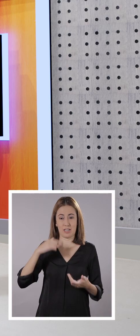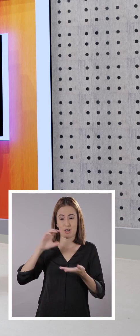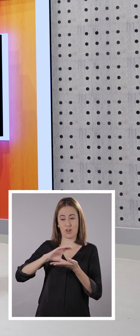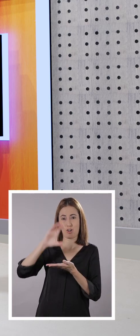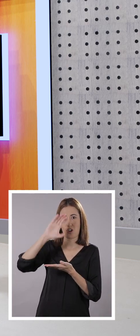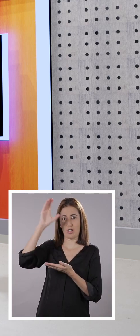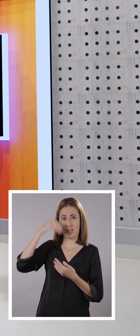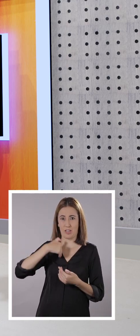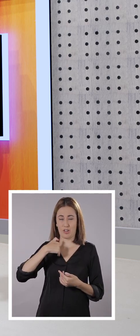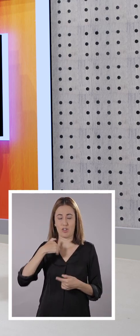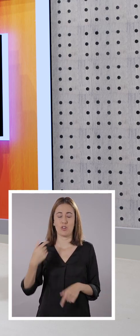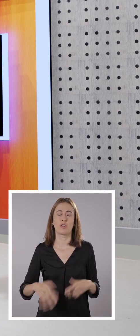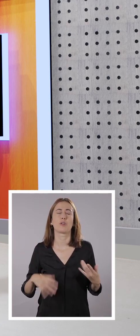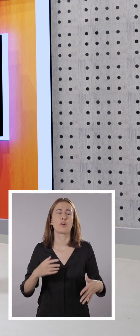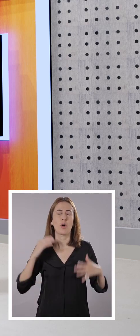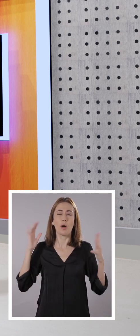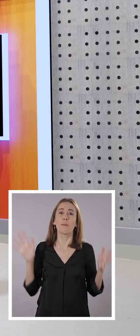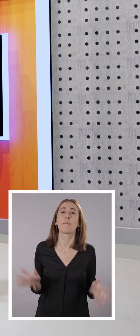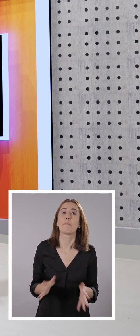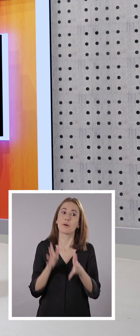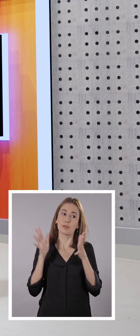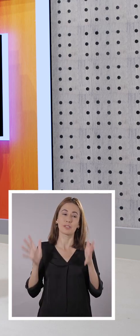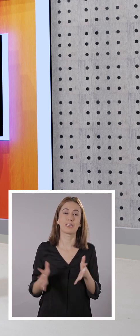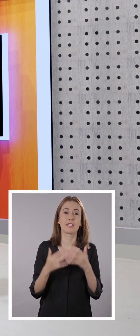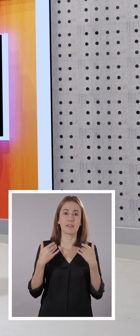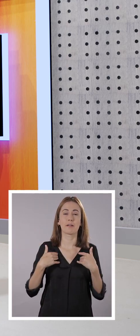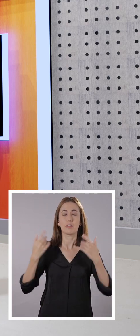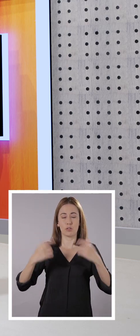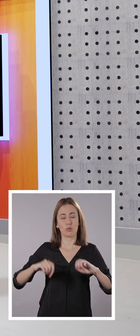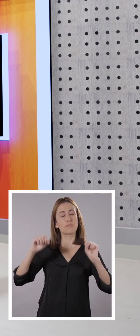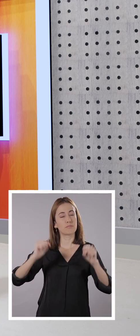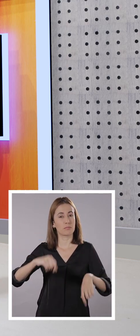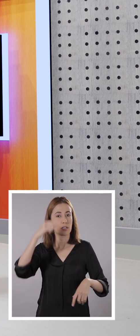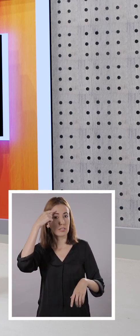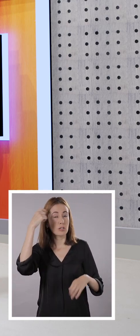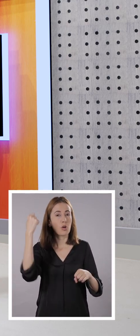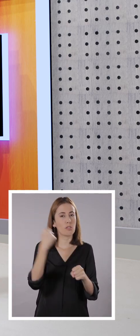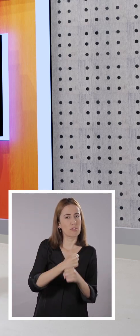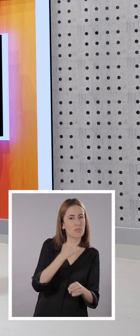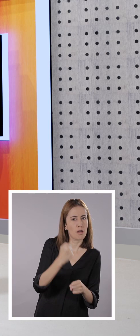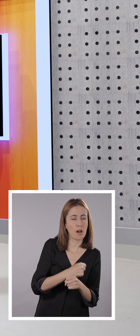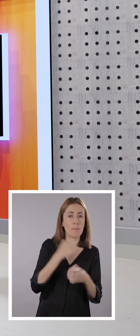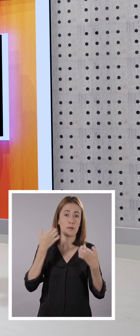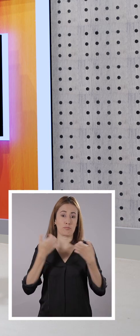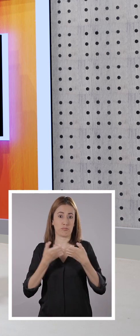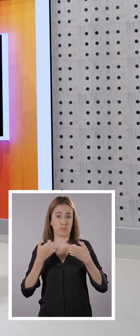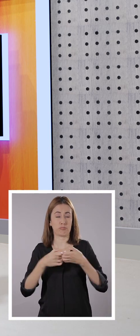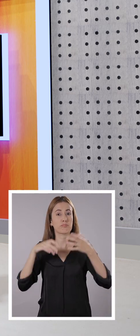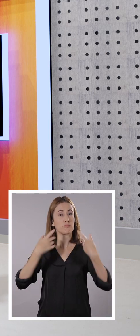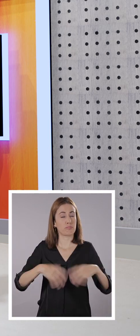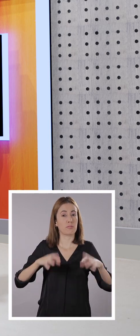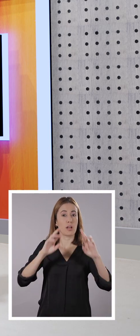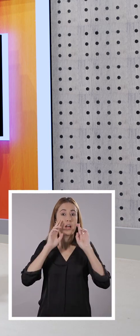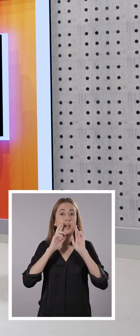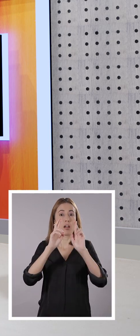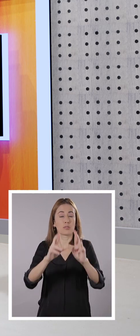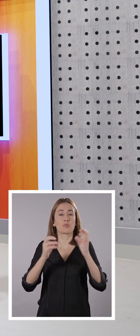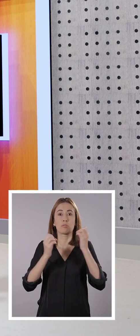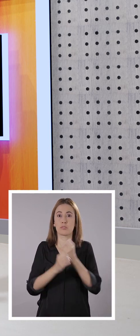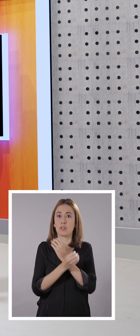súper, súper motivada porque creo firmemente que el trabajo en equipo nos da grandes resultados.